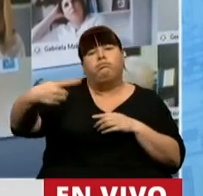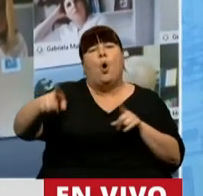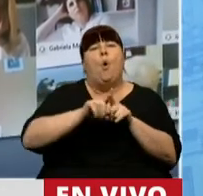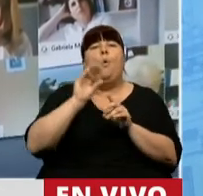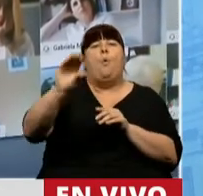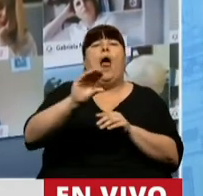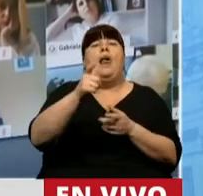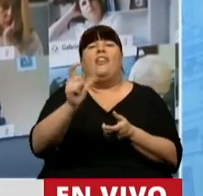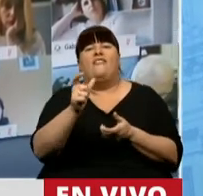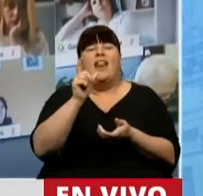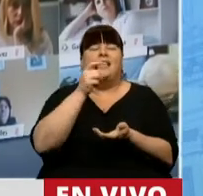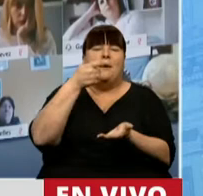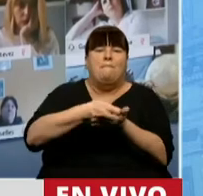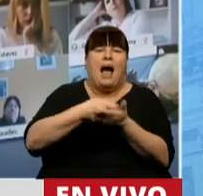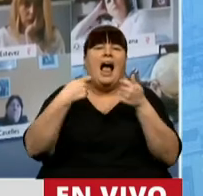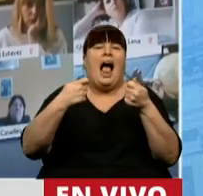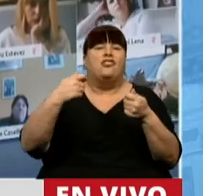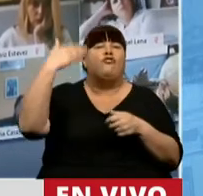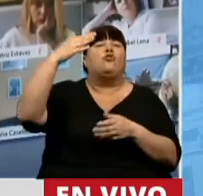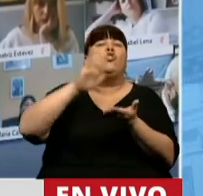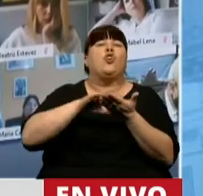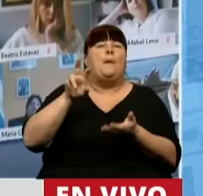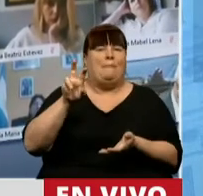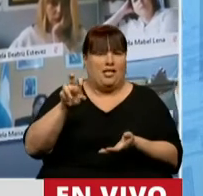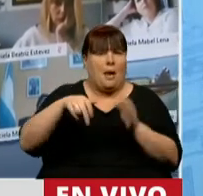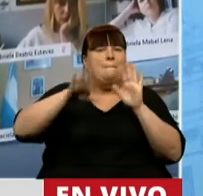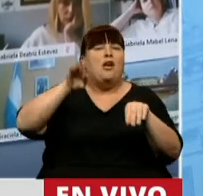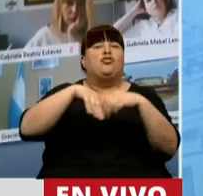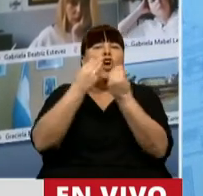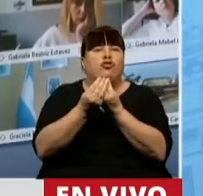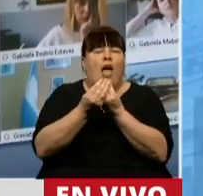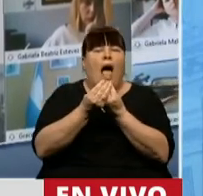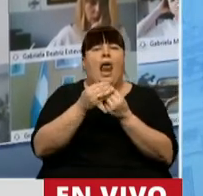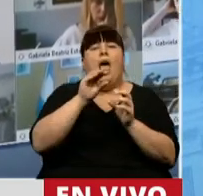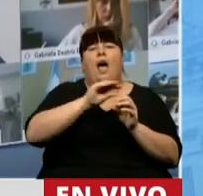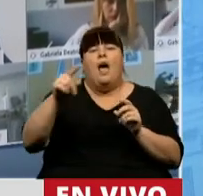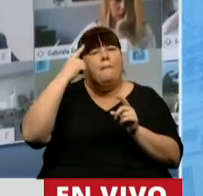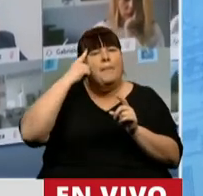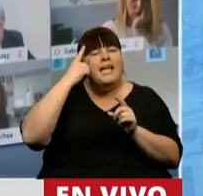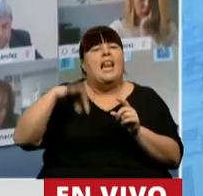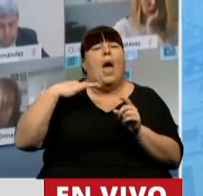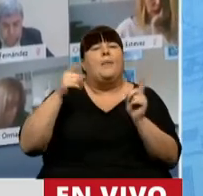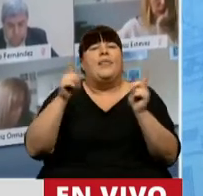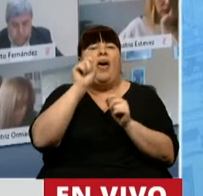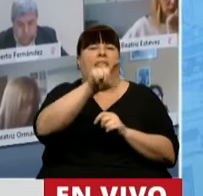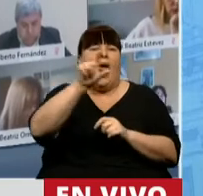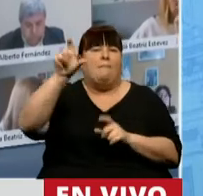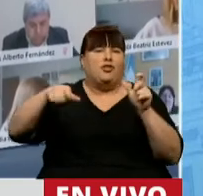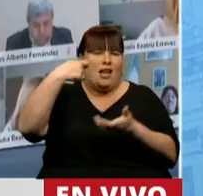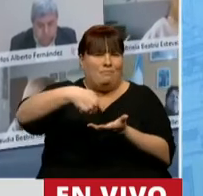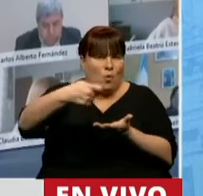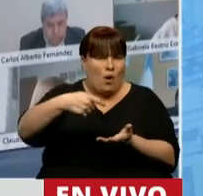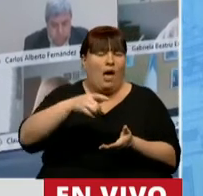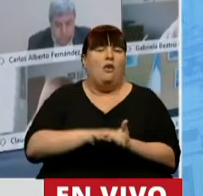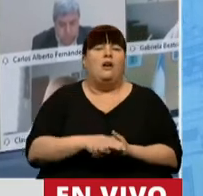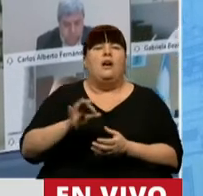como ingreso para compensar parcialmente el gasto futuro en pensiones, en particular el monto se dividirá por la expectativa de vida promedio de los contribuyentes a